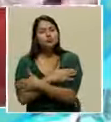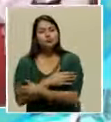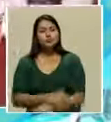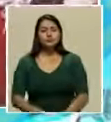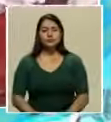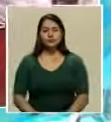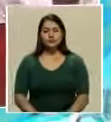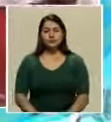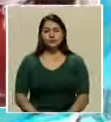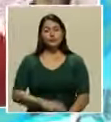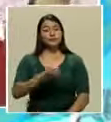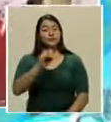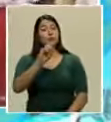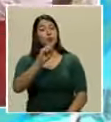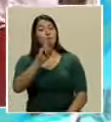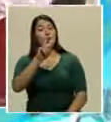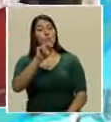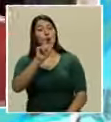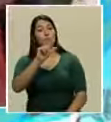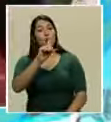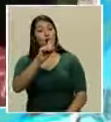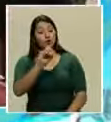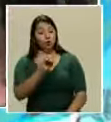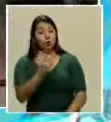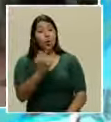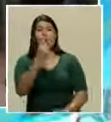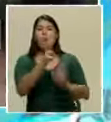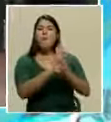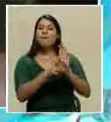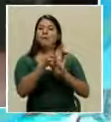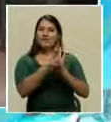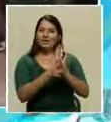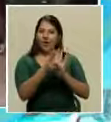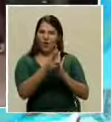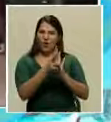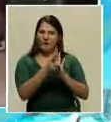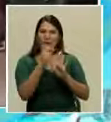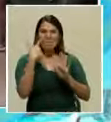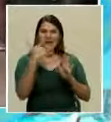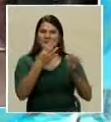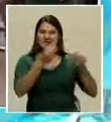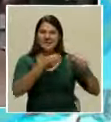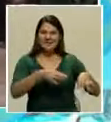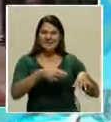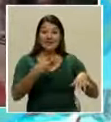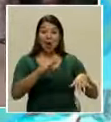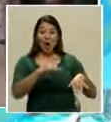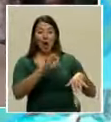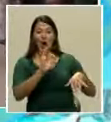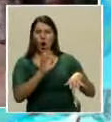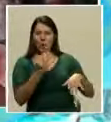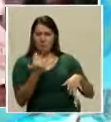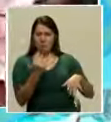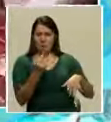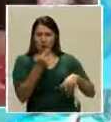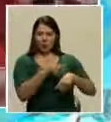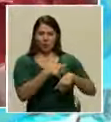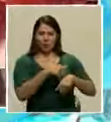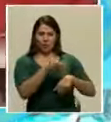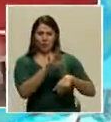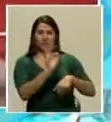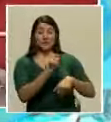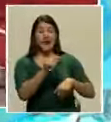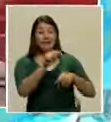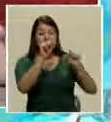cariño. Osvaldo, hay un video que había estado perdido y que se recuperó hace poco en donde se puede ver